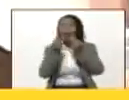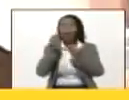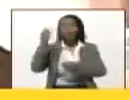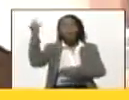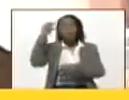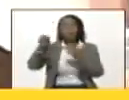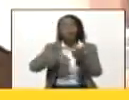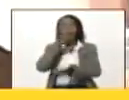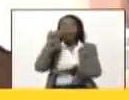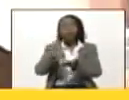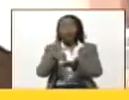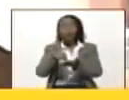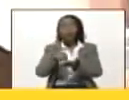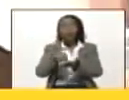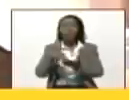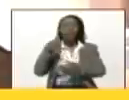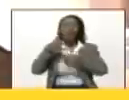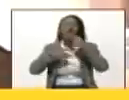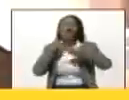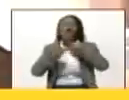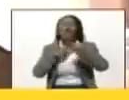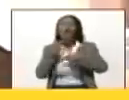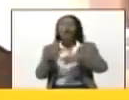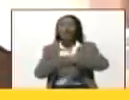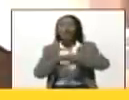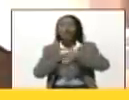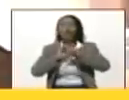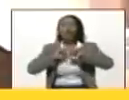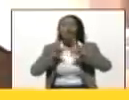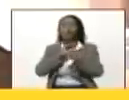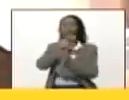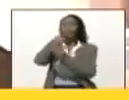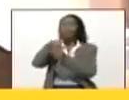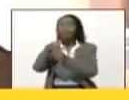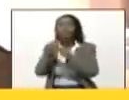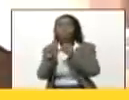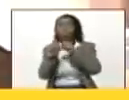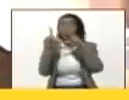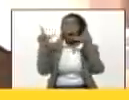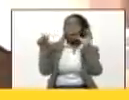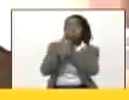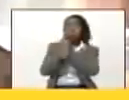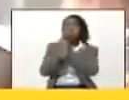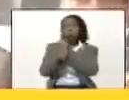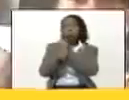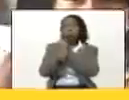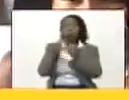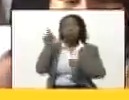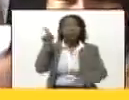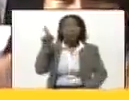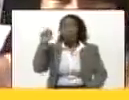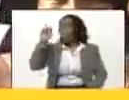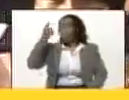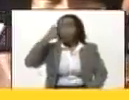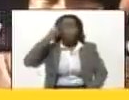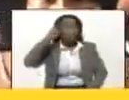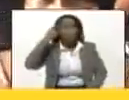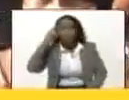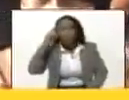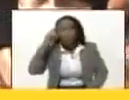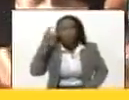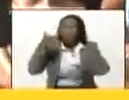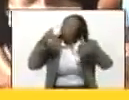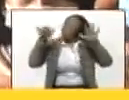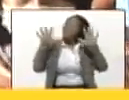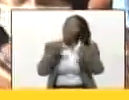nacional de la raza, de la hispanidad. Y no saben ello, a pesar que se les ha